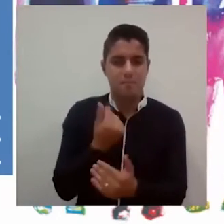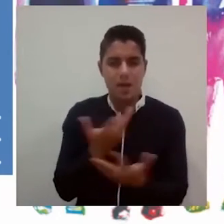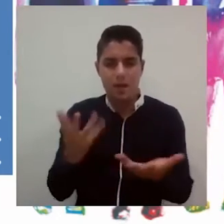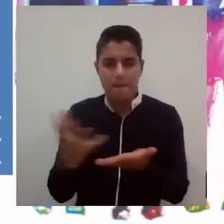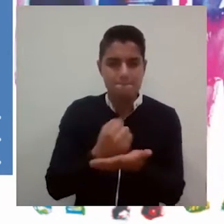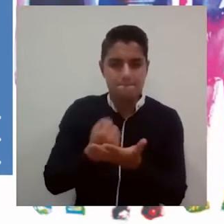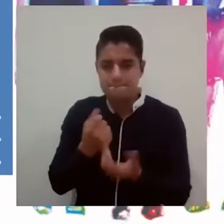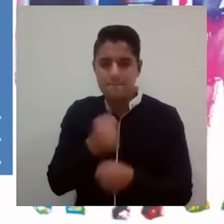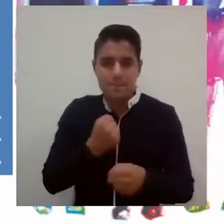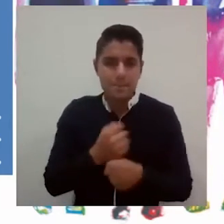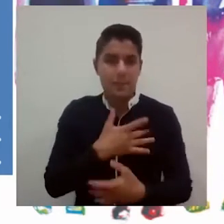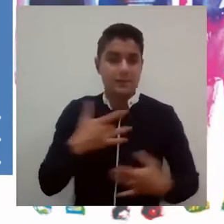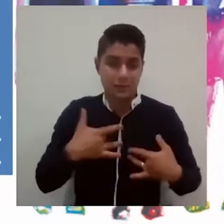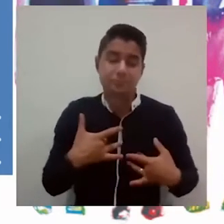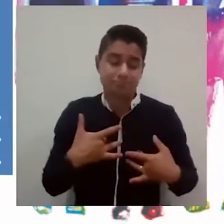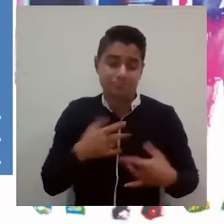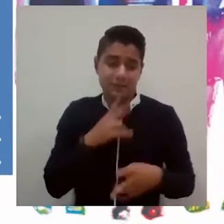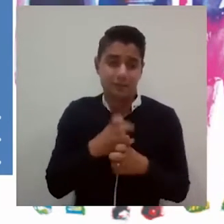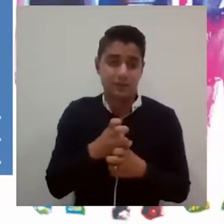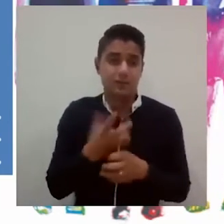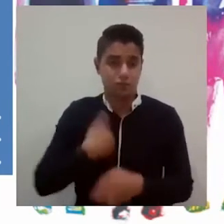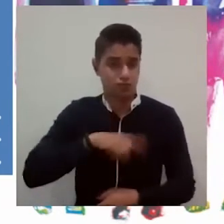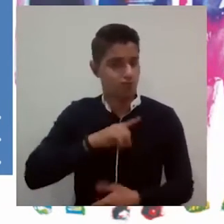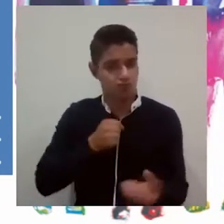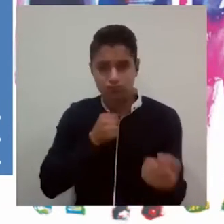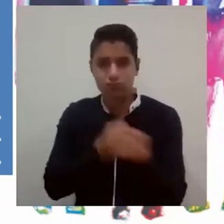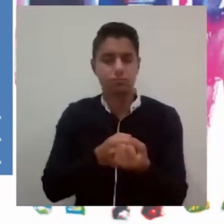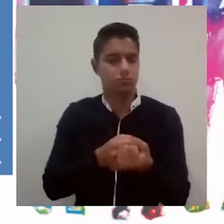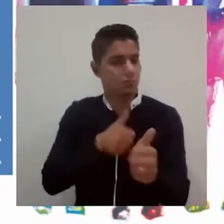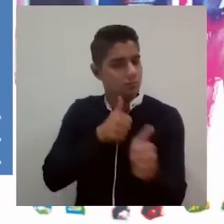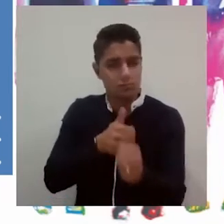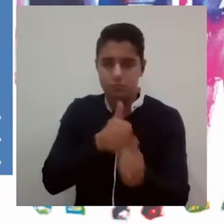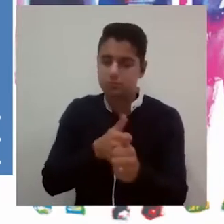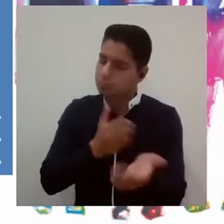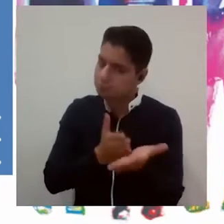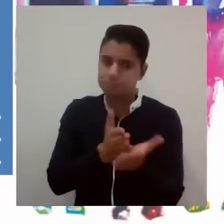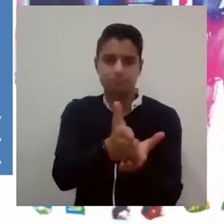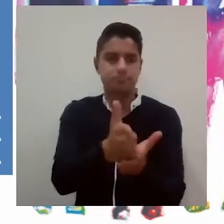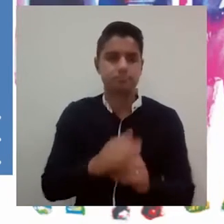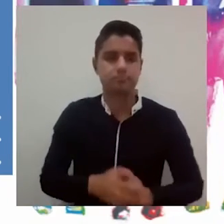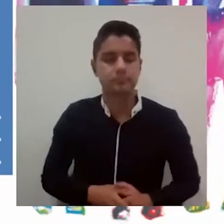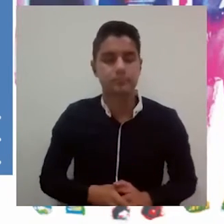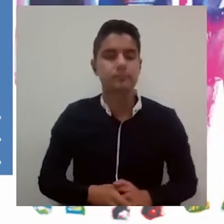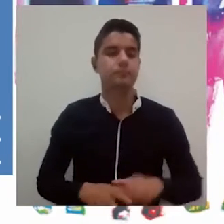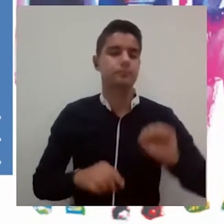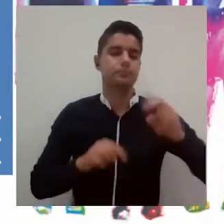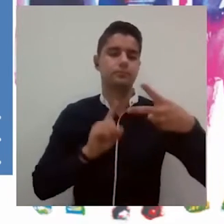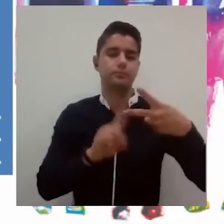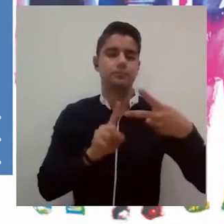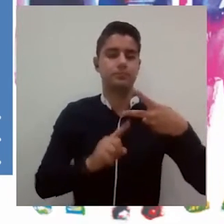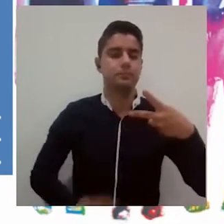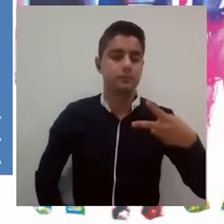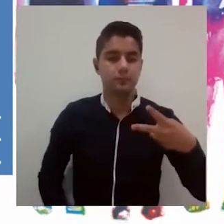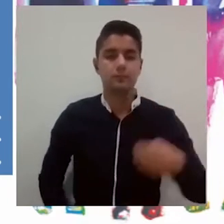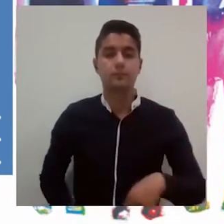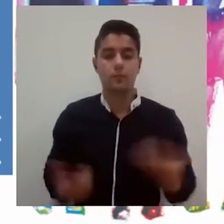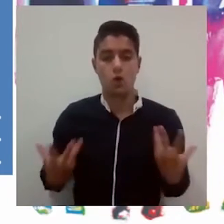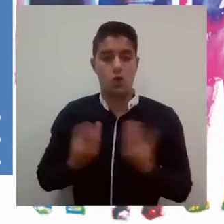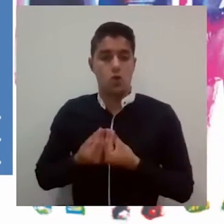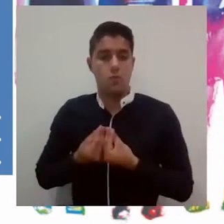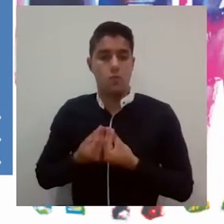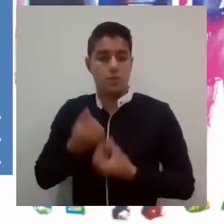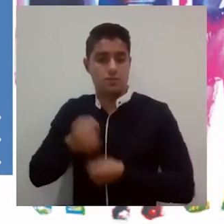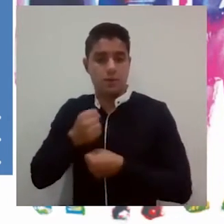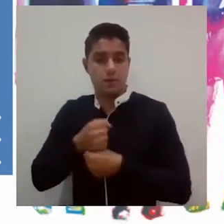y salud, están viviendo esas familias. Estamos con ellas, las hemos acompañado y seguiremos estando a su lado. En segundo lugar,